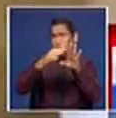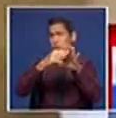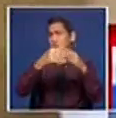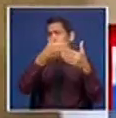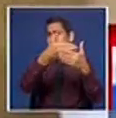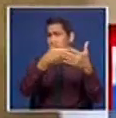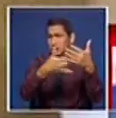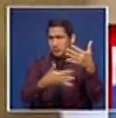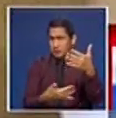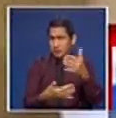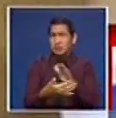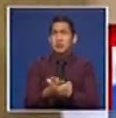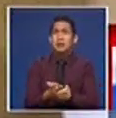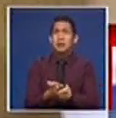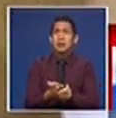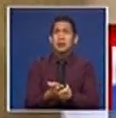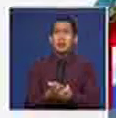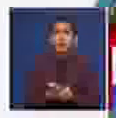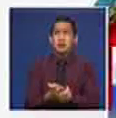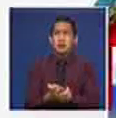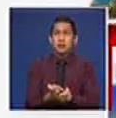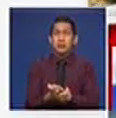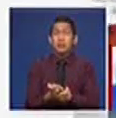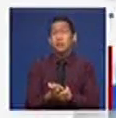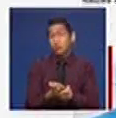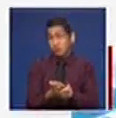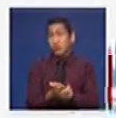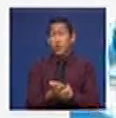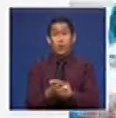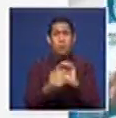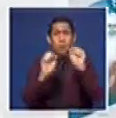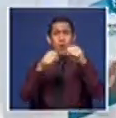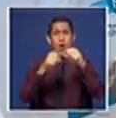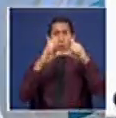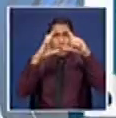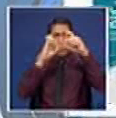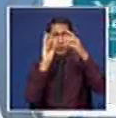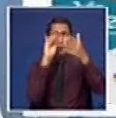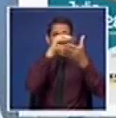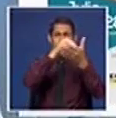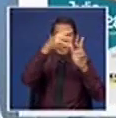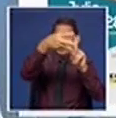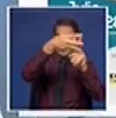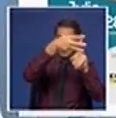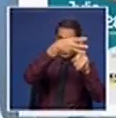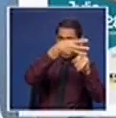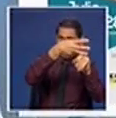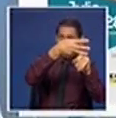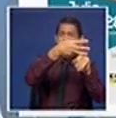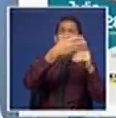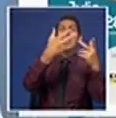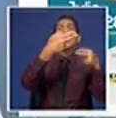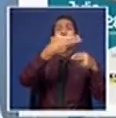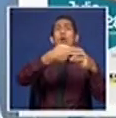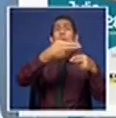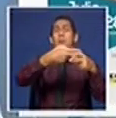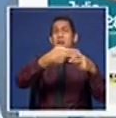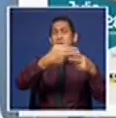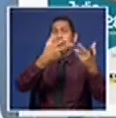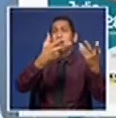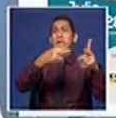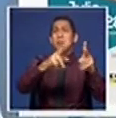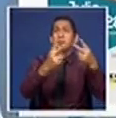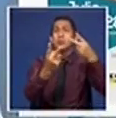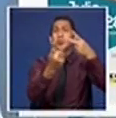arroba raíces S. Subo una foto de su hueca preferida con el nombre, la especialidad, dirección y el